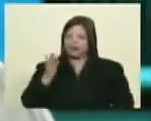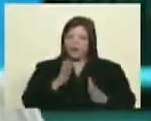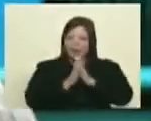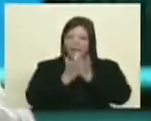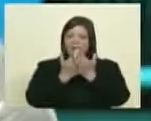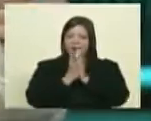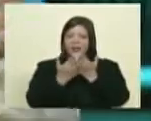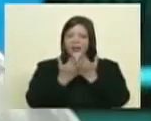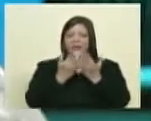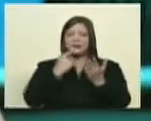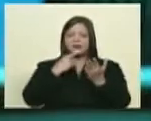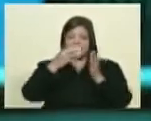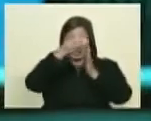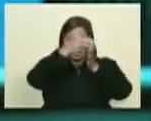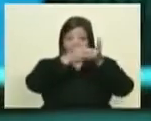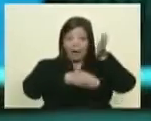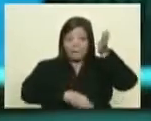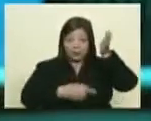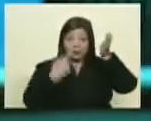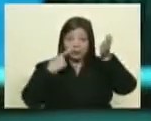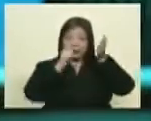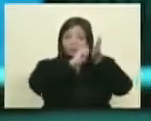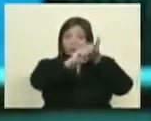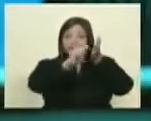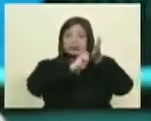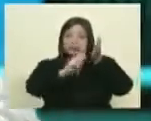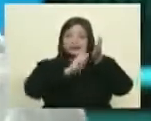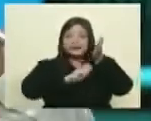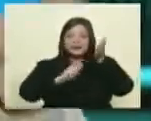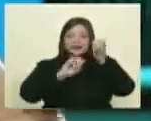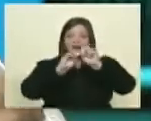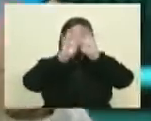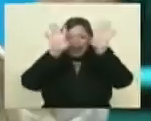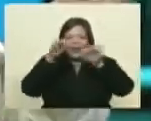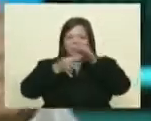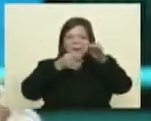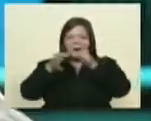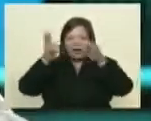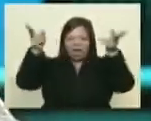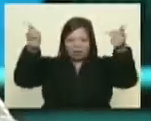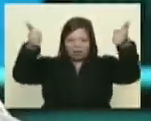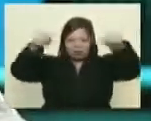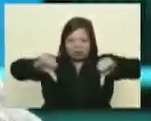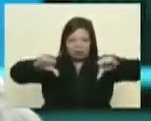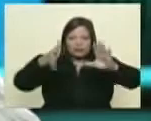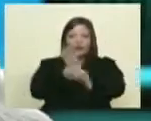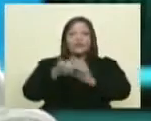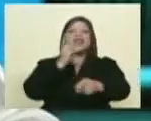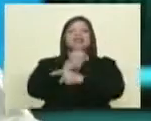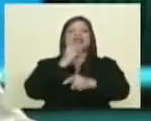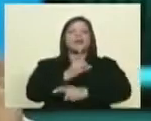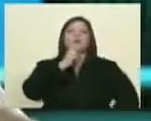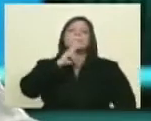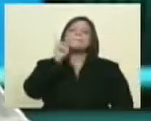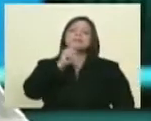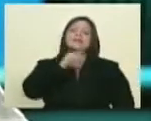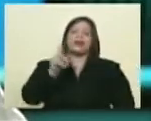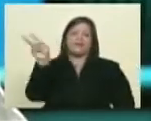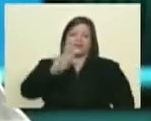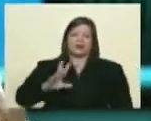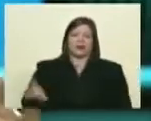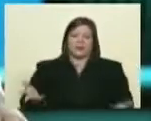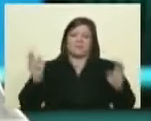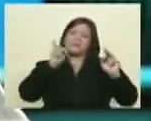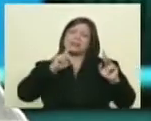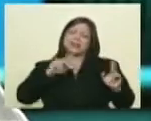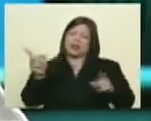claramente hay un capítulo precisamente dedicado única y exclusivamente al desmontaje de la matriz de la dictadura y todos y cada uno de ellos